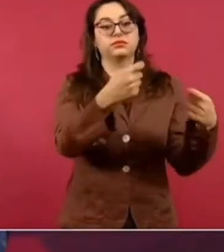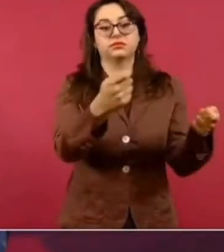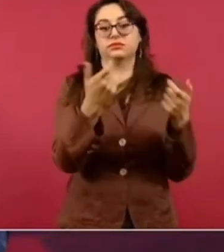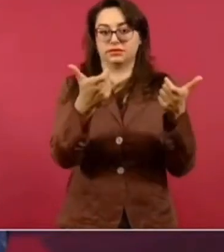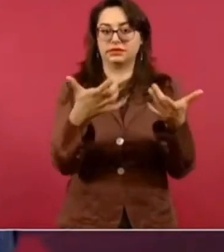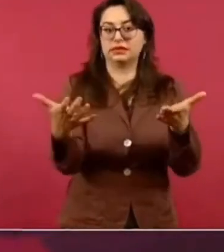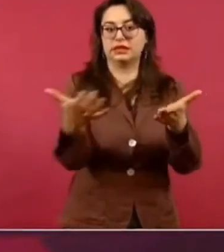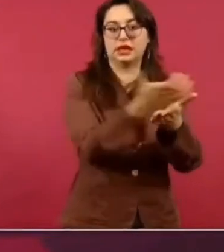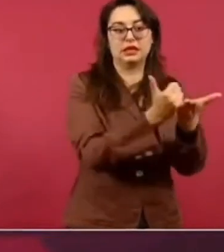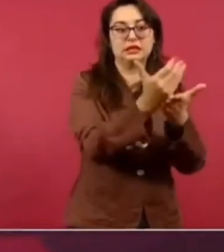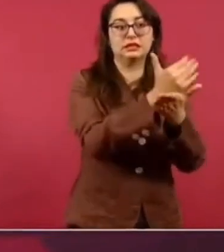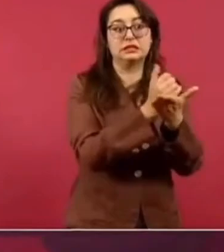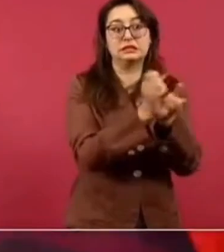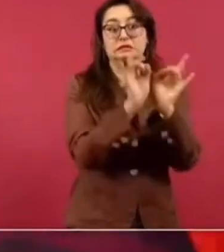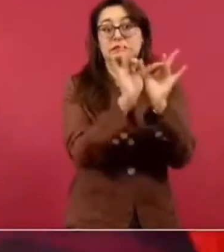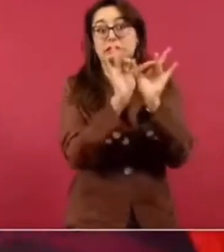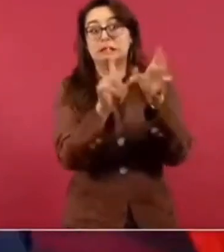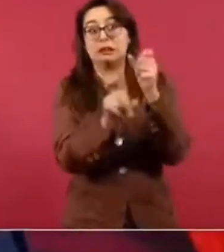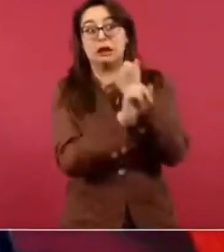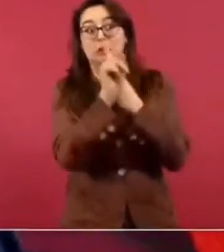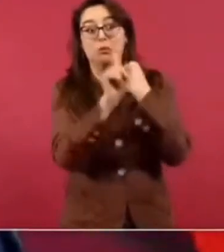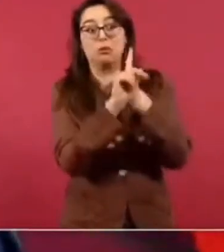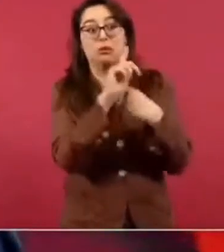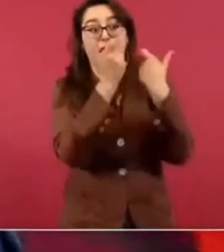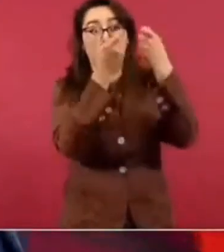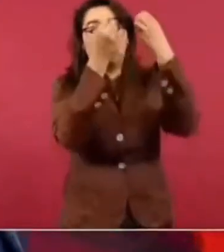esa es su filosofía no no no